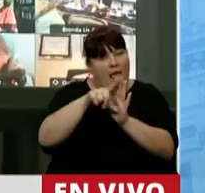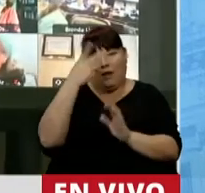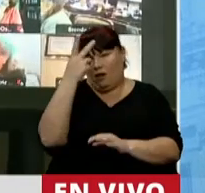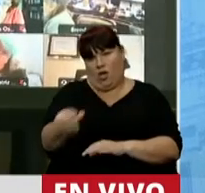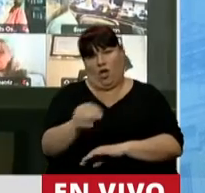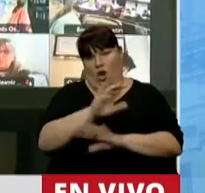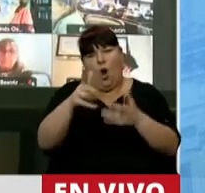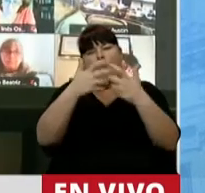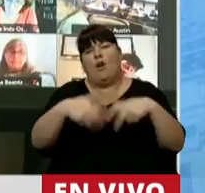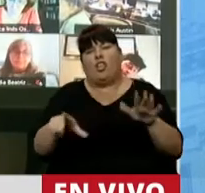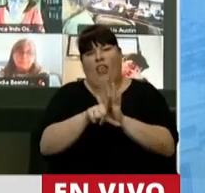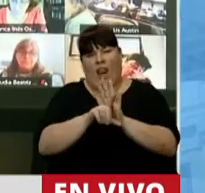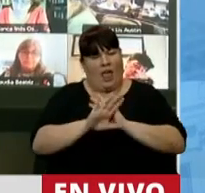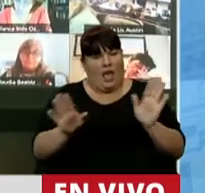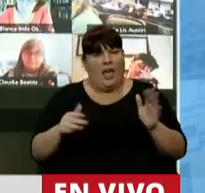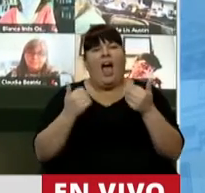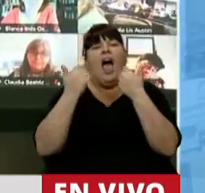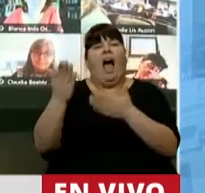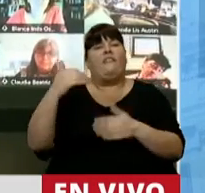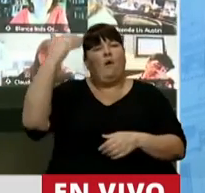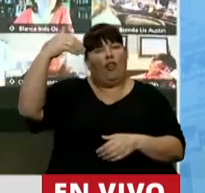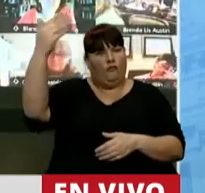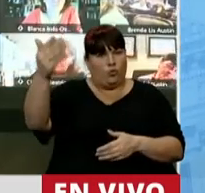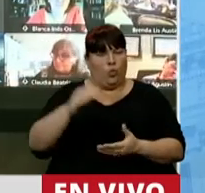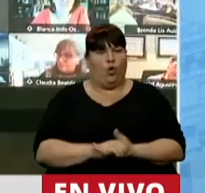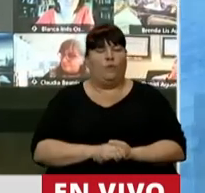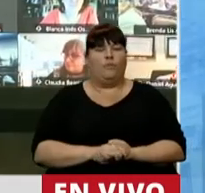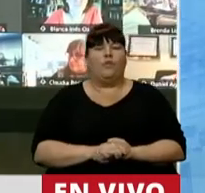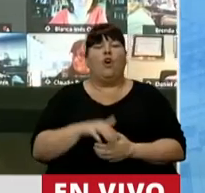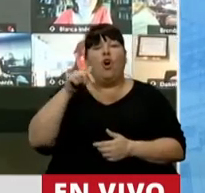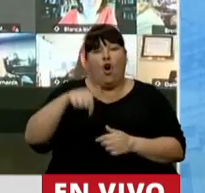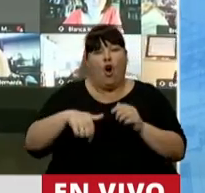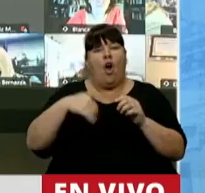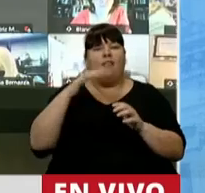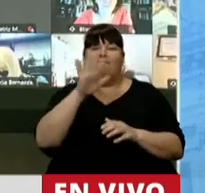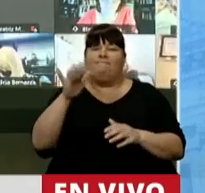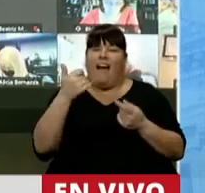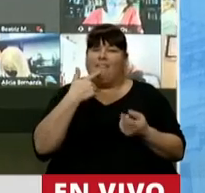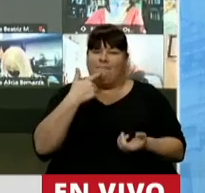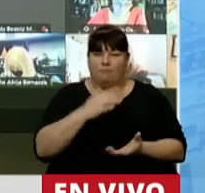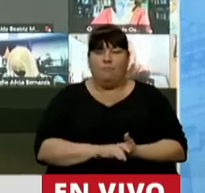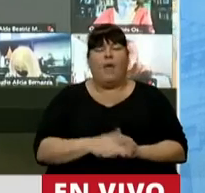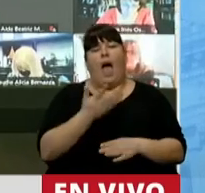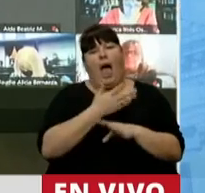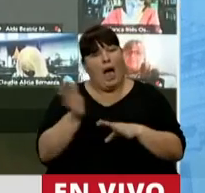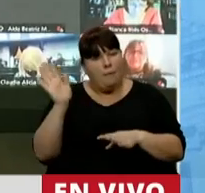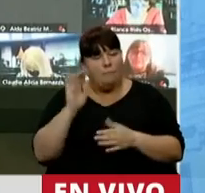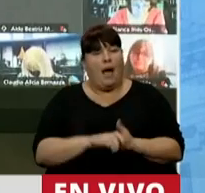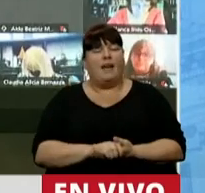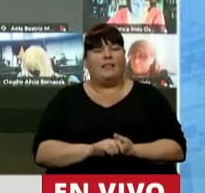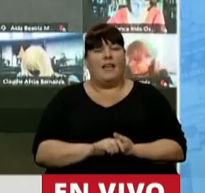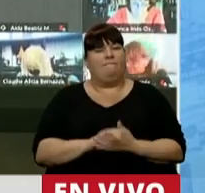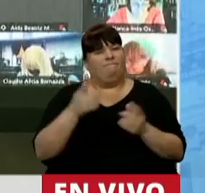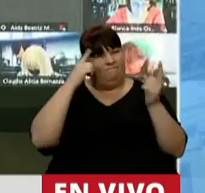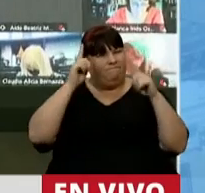este anacrólico proyecto y en favor del futuro, hoy plagado de sombras. Por otro lado, no es